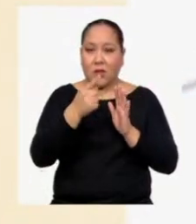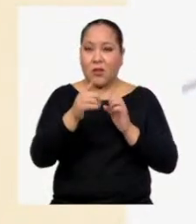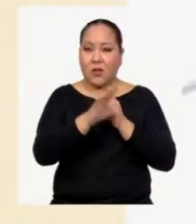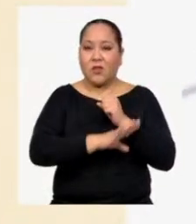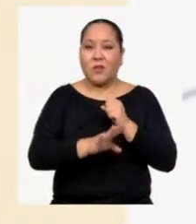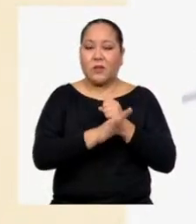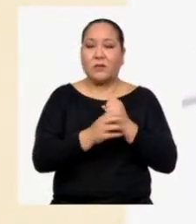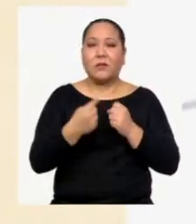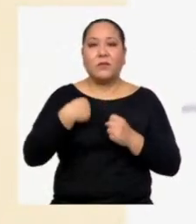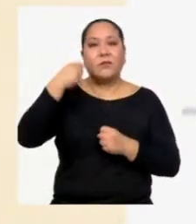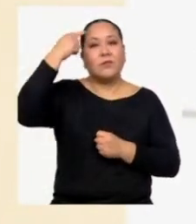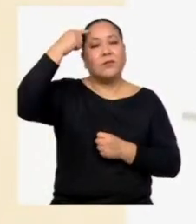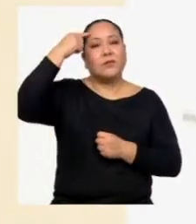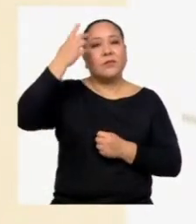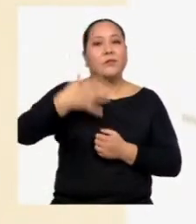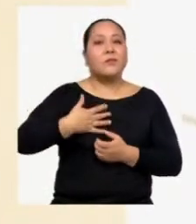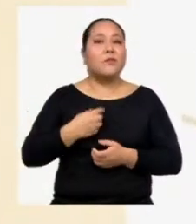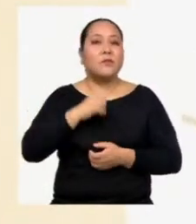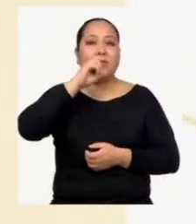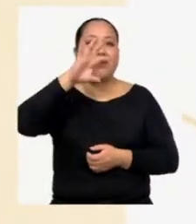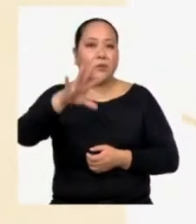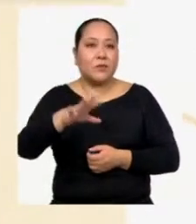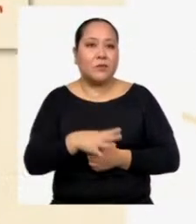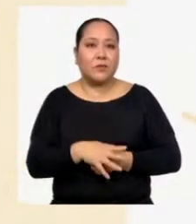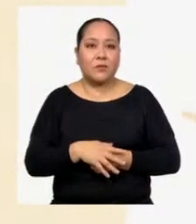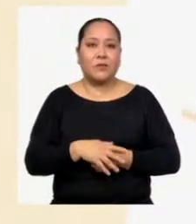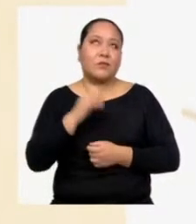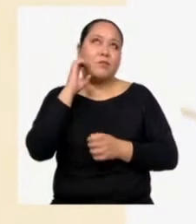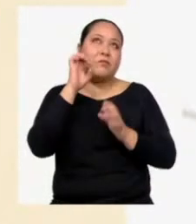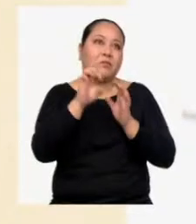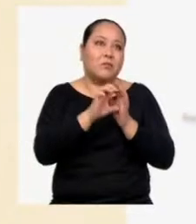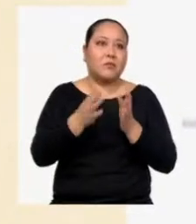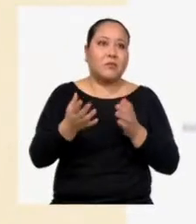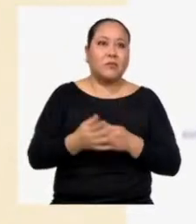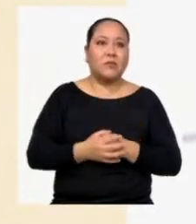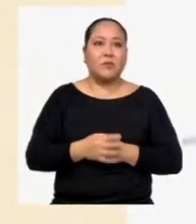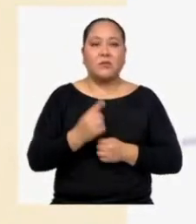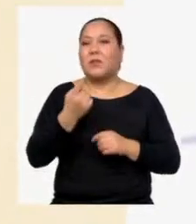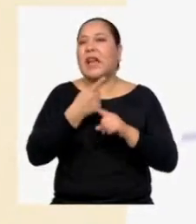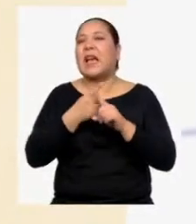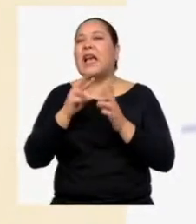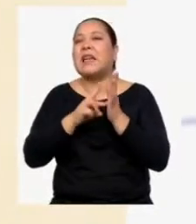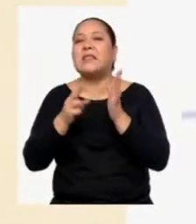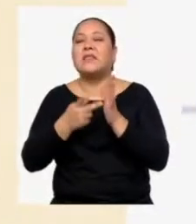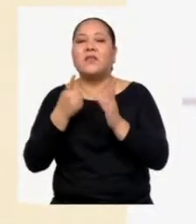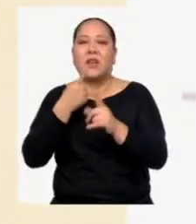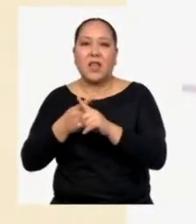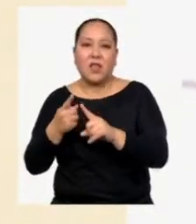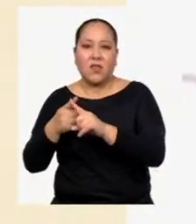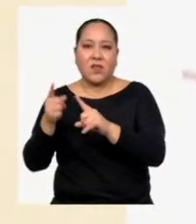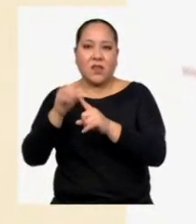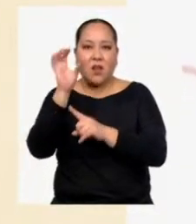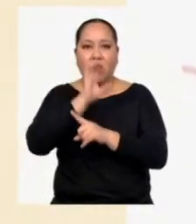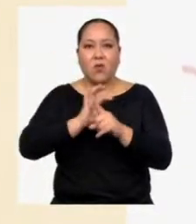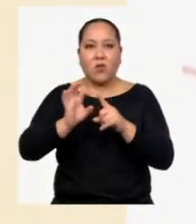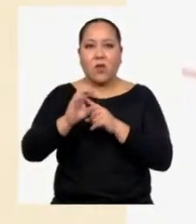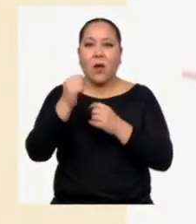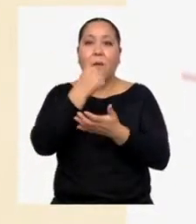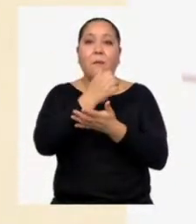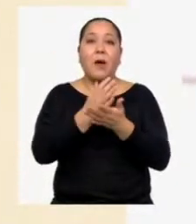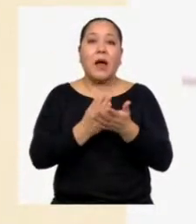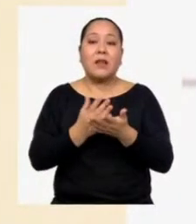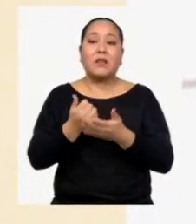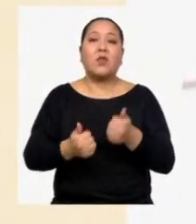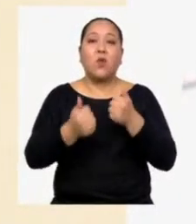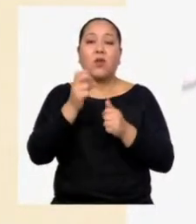a lo que pensaba e iba a decir. Como por ejemplo, ¿qué es la diversidad cultural? Sus elementos y su